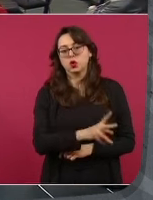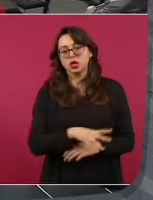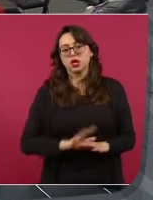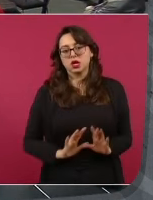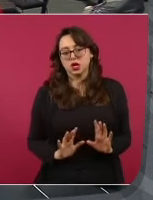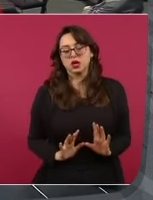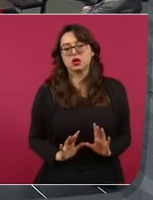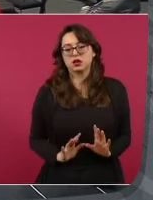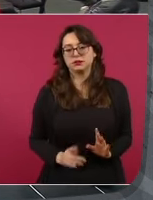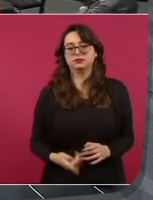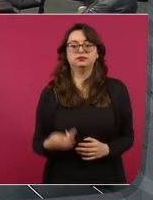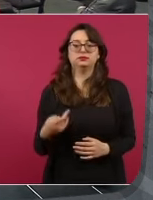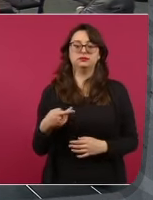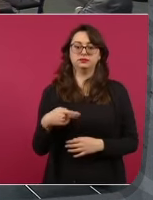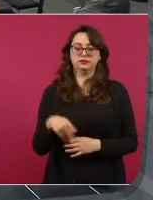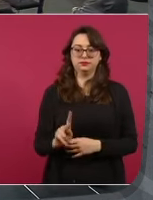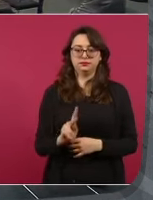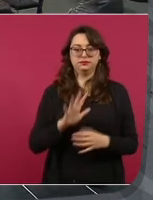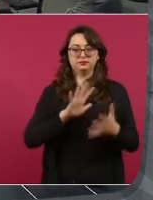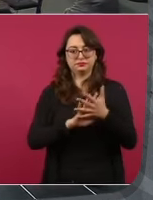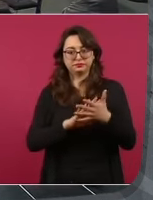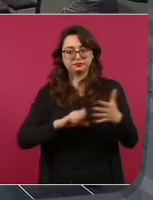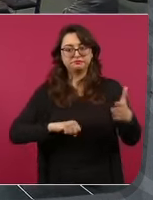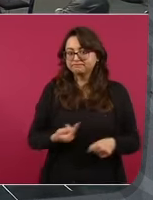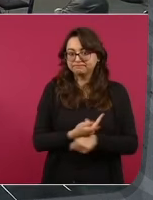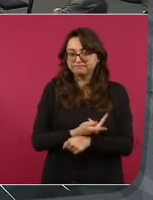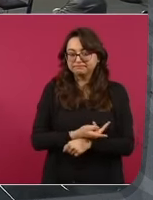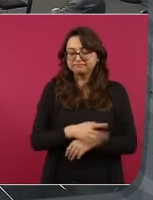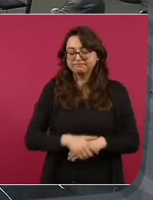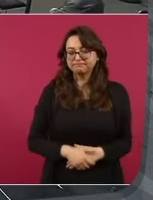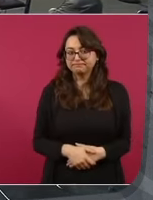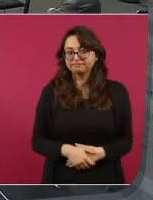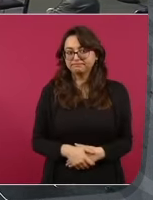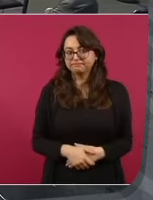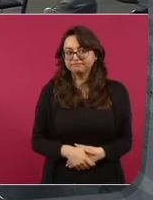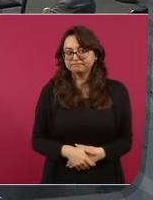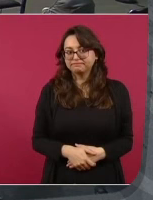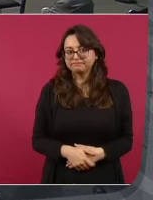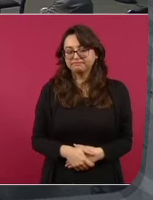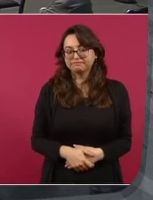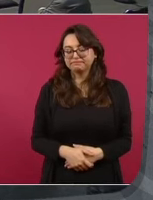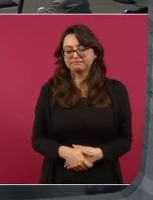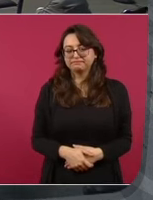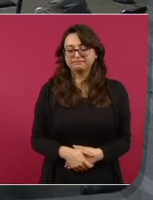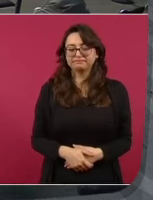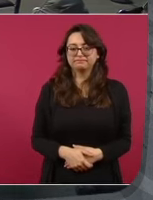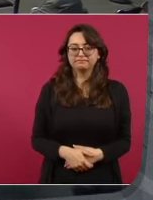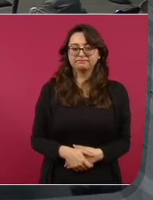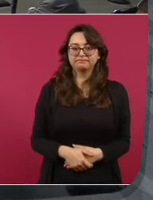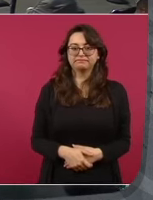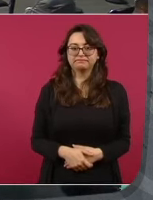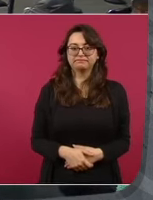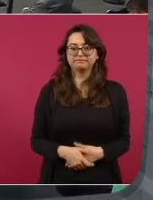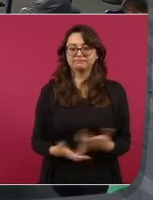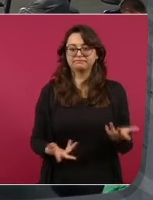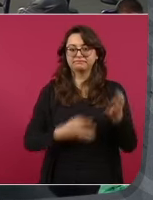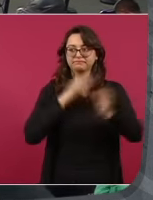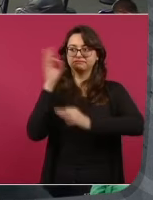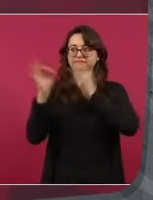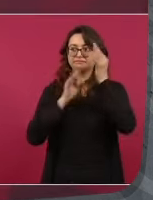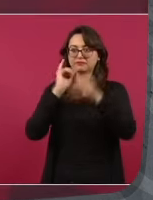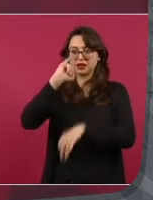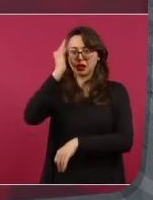pero y el encarcelamiento y la campaña de desprestigio